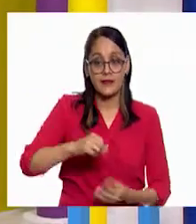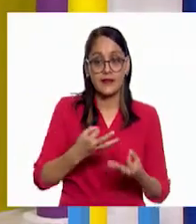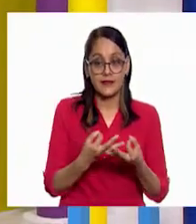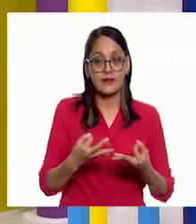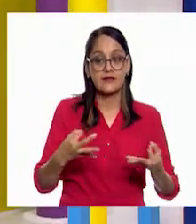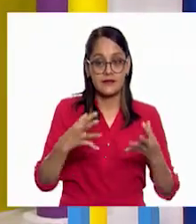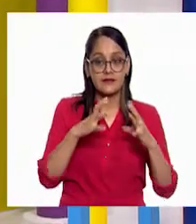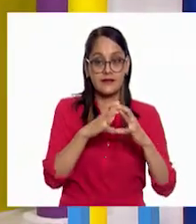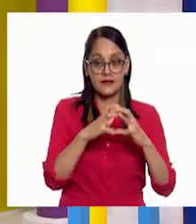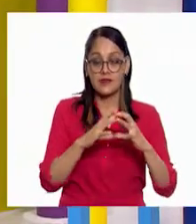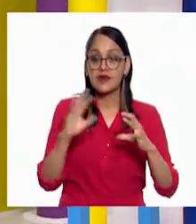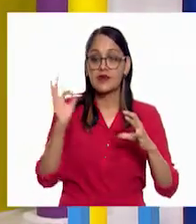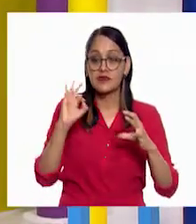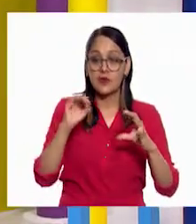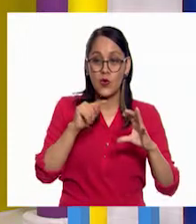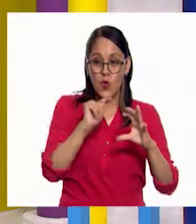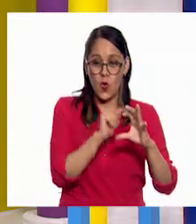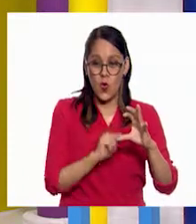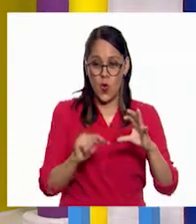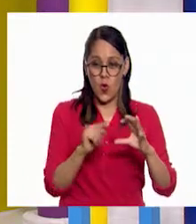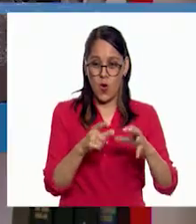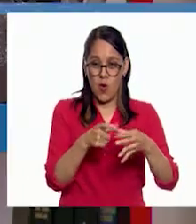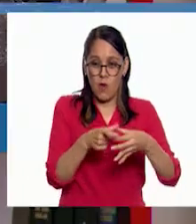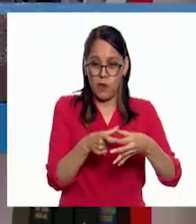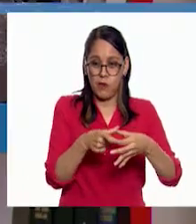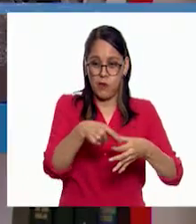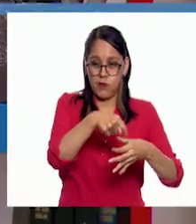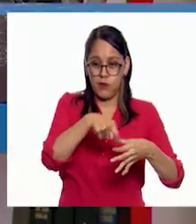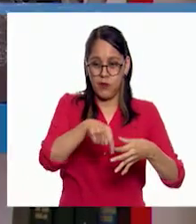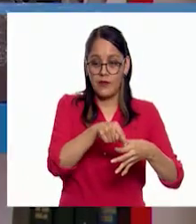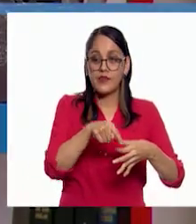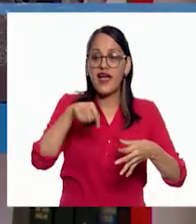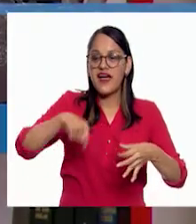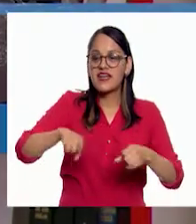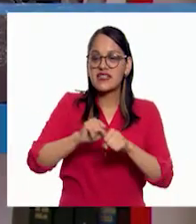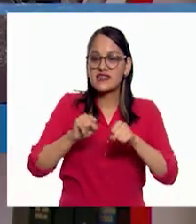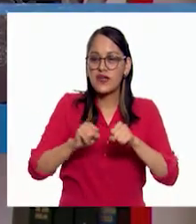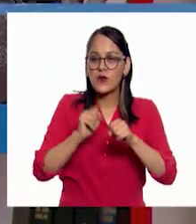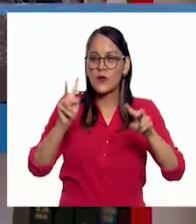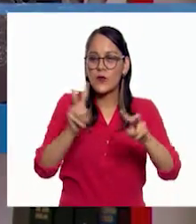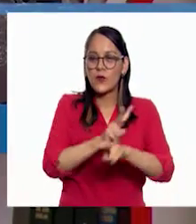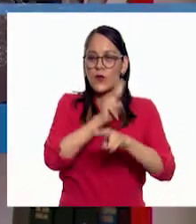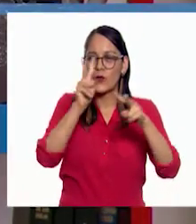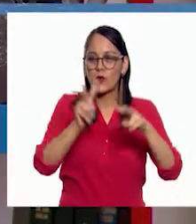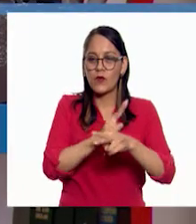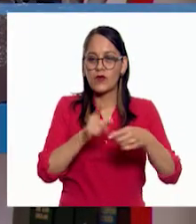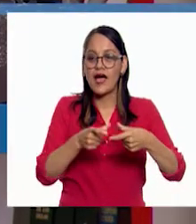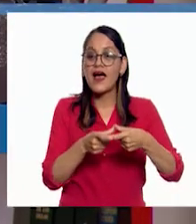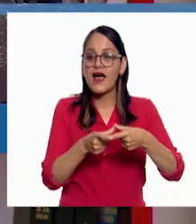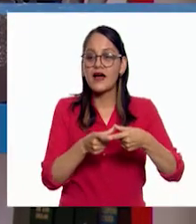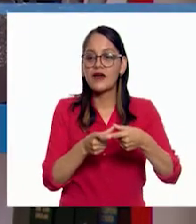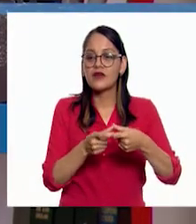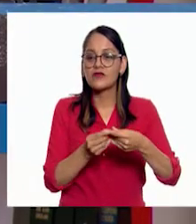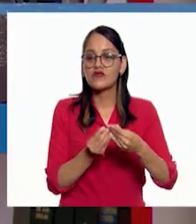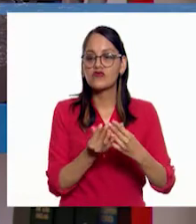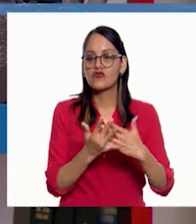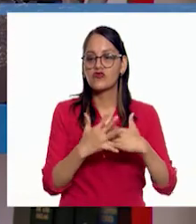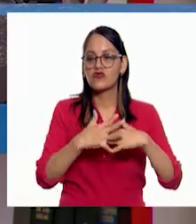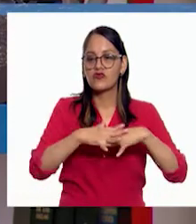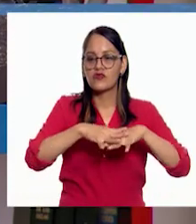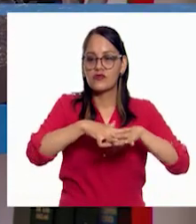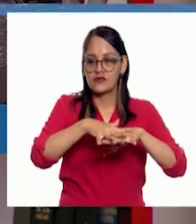un hoyo así ahorita, con todo el aire que está en nuestro salón de clases, va a llegar un momento en el que se va a erosionar.